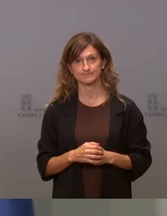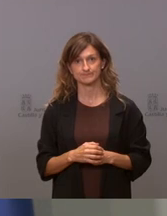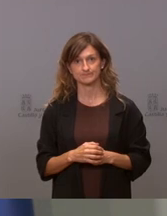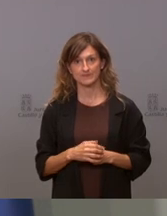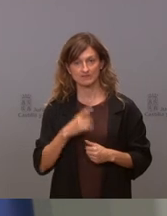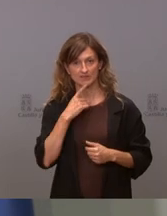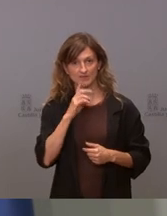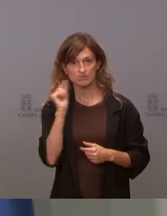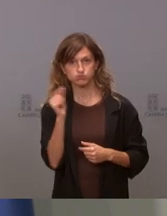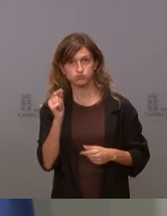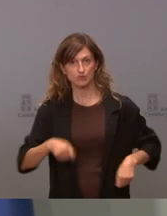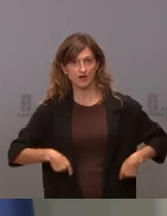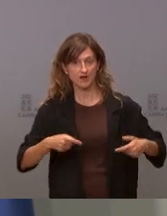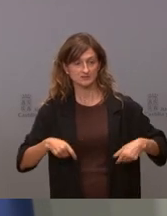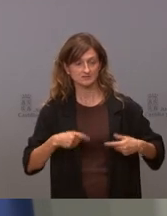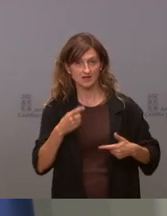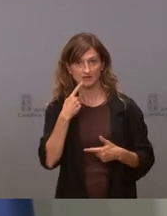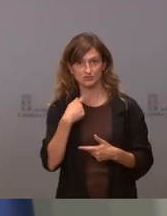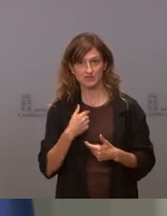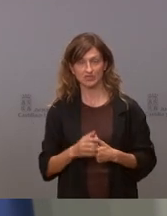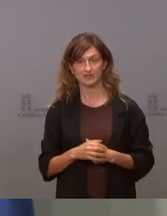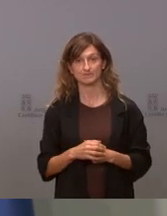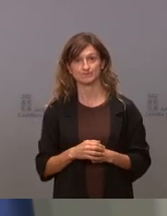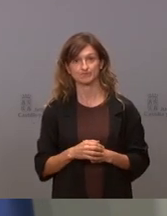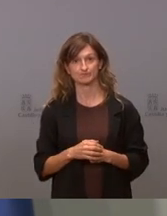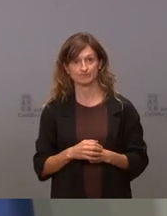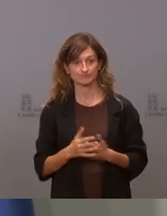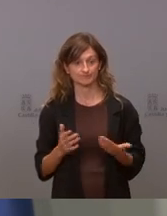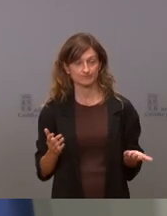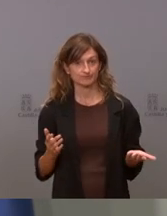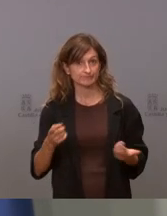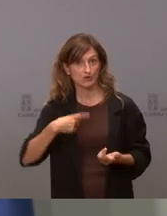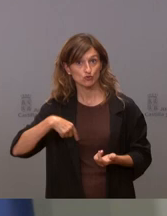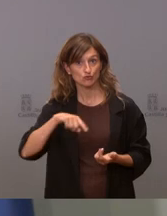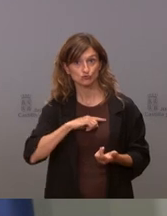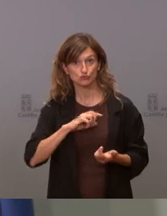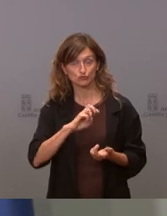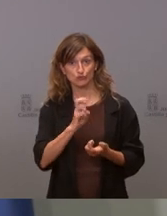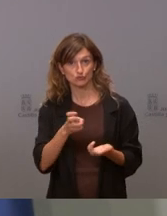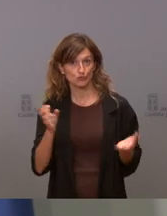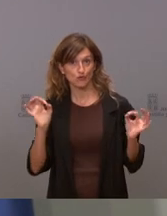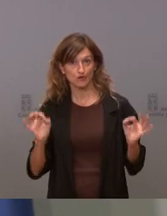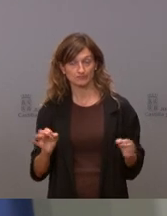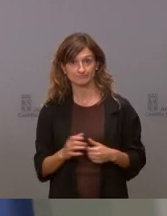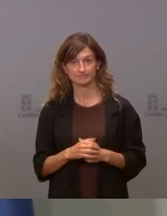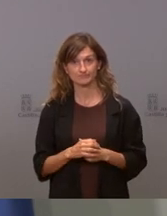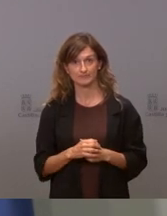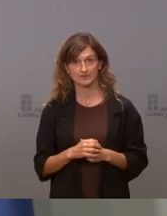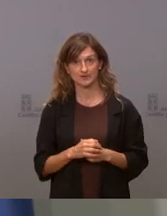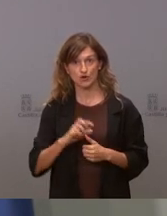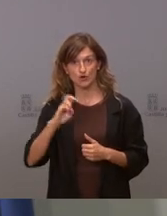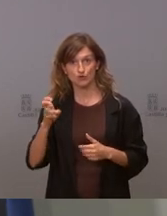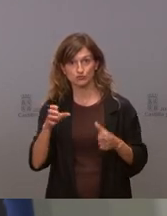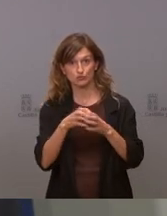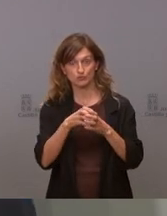manirrotos nos van más dinero por habitante que nadie y nosotros estamos en el otro lado estamos con con el otro partido socialista